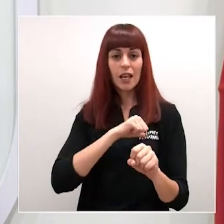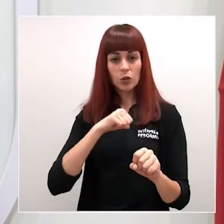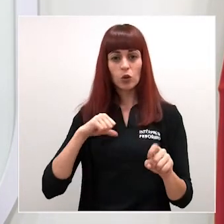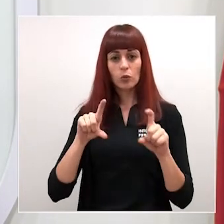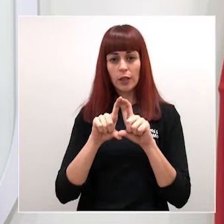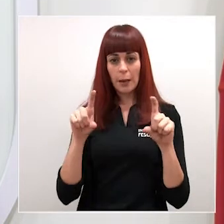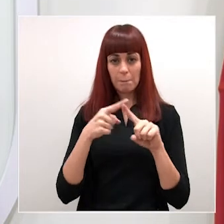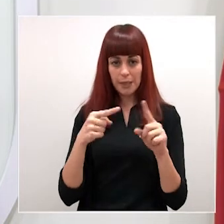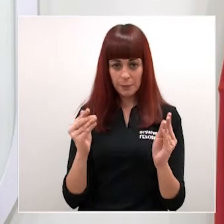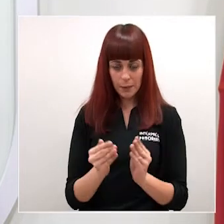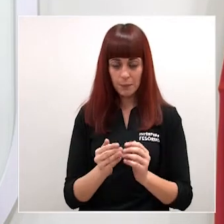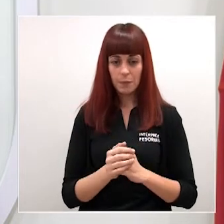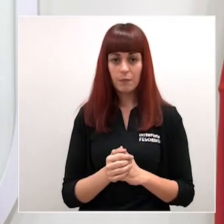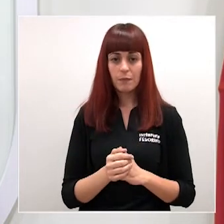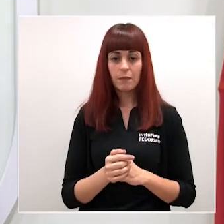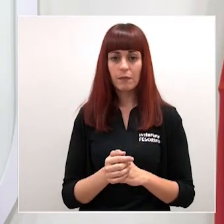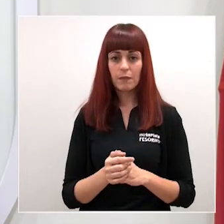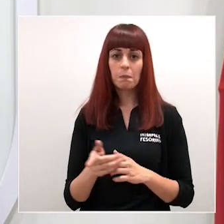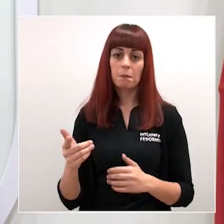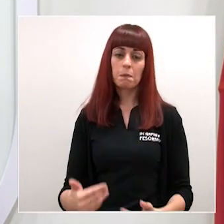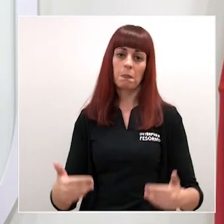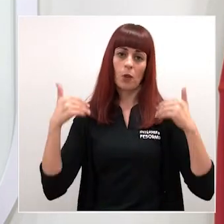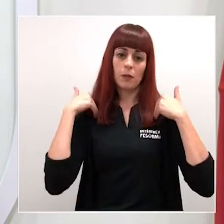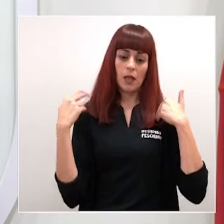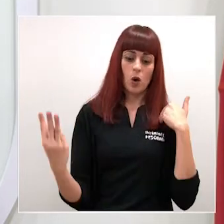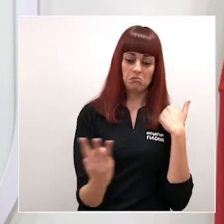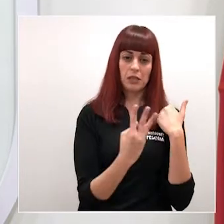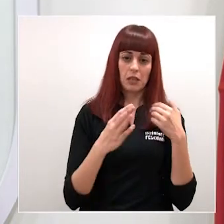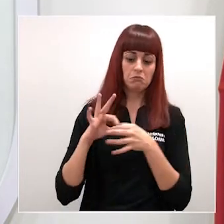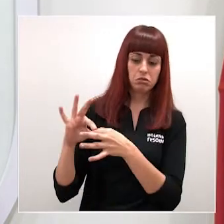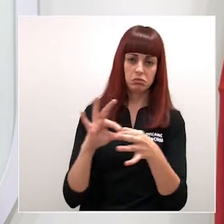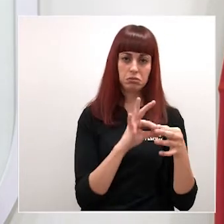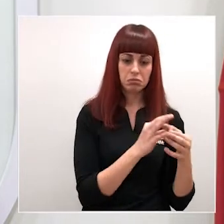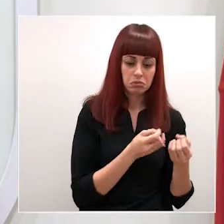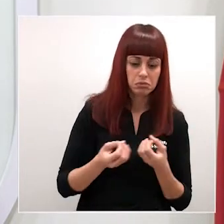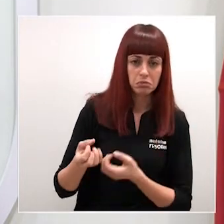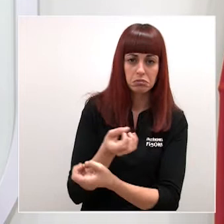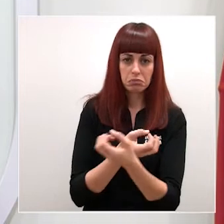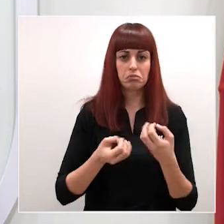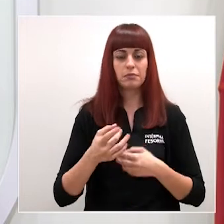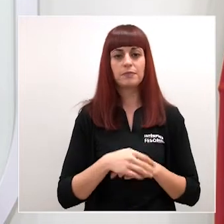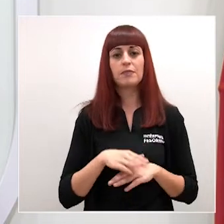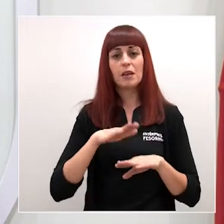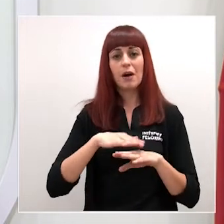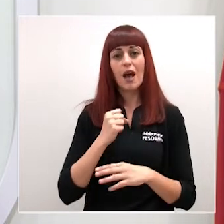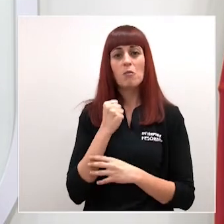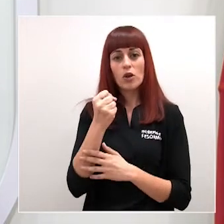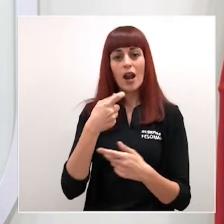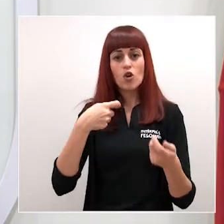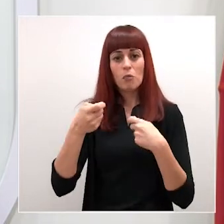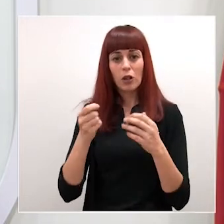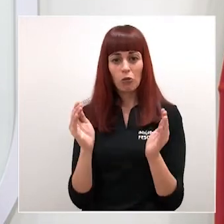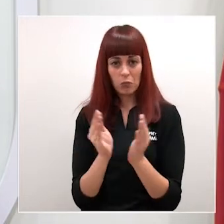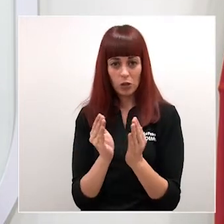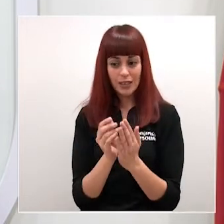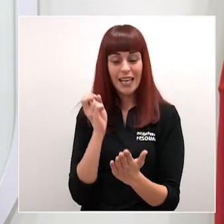que transfieren sus competencias entre sí así para reforzar el comercio minorista y el